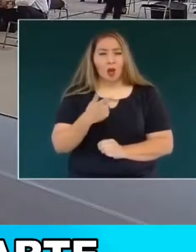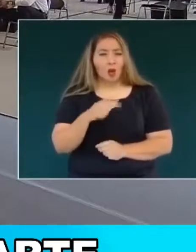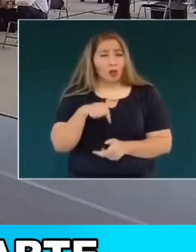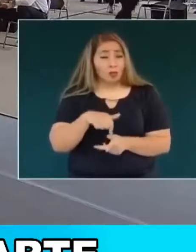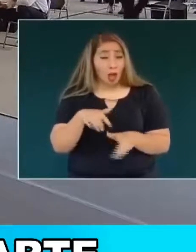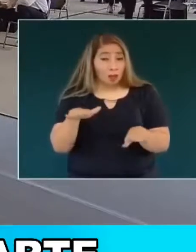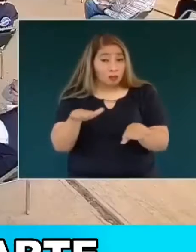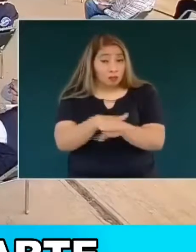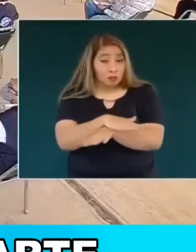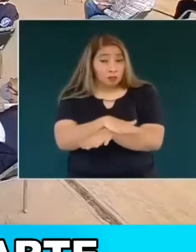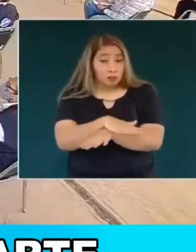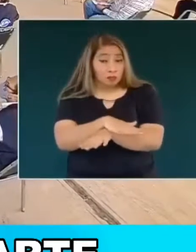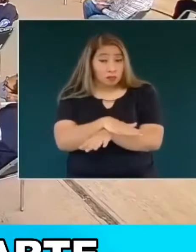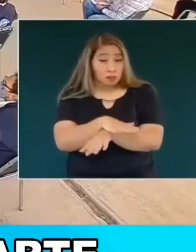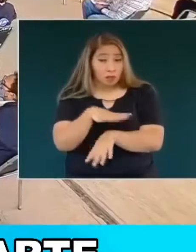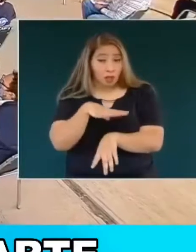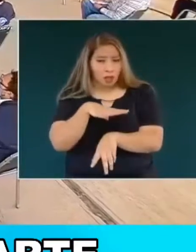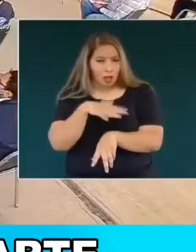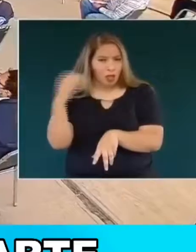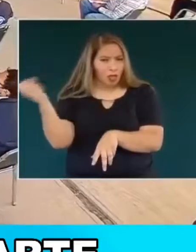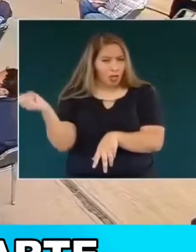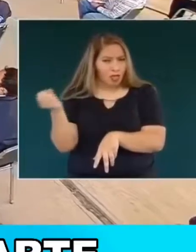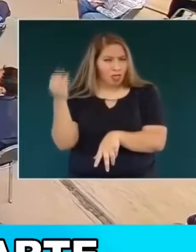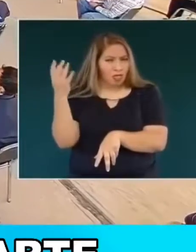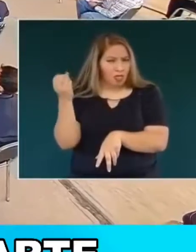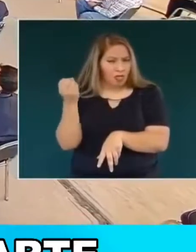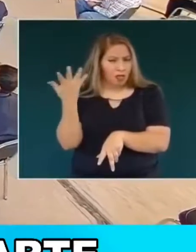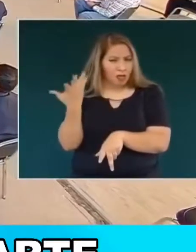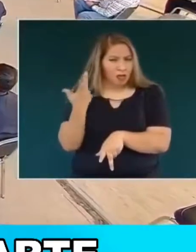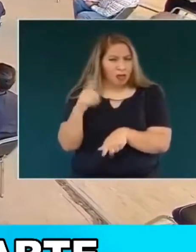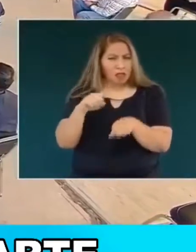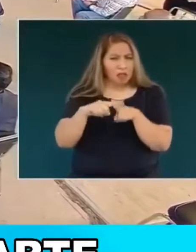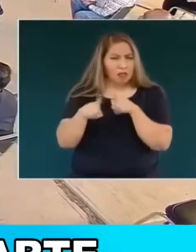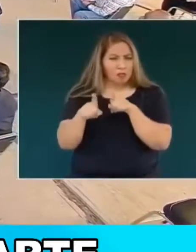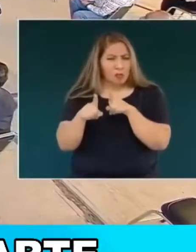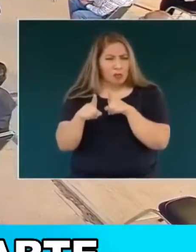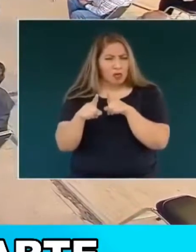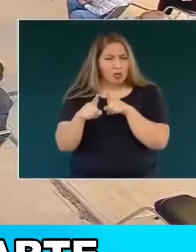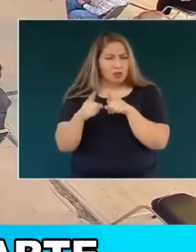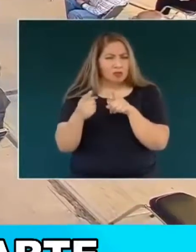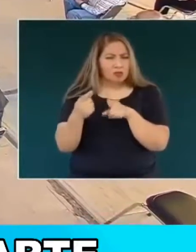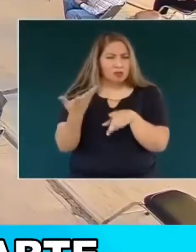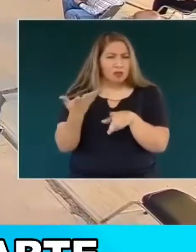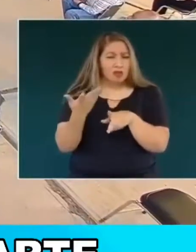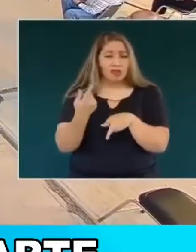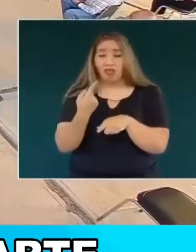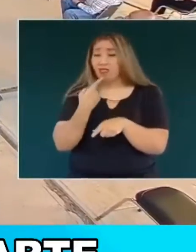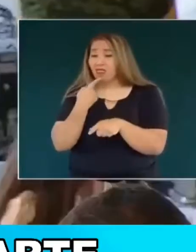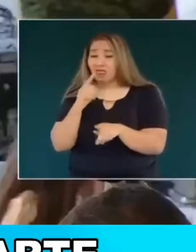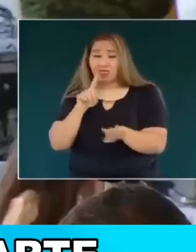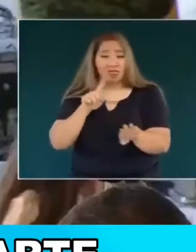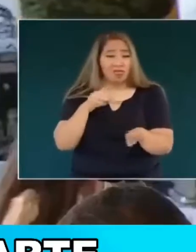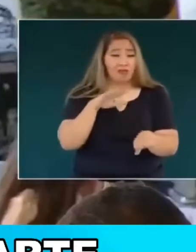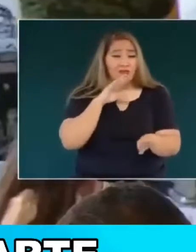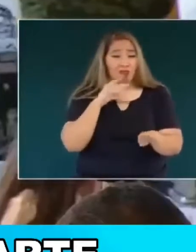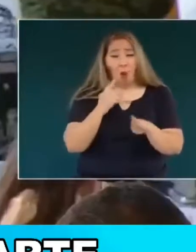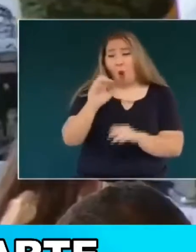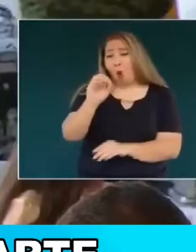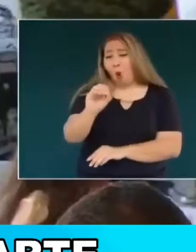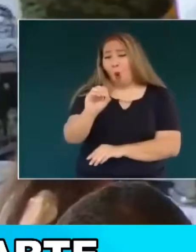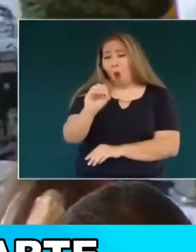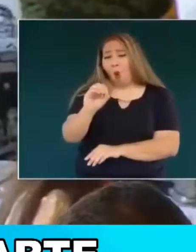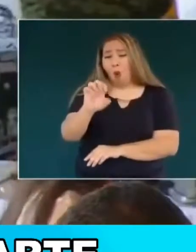Chayotera, fue acerca de que ahora que ha sido denunciado el presidente ante la OEA por parte de Adrián